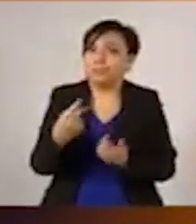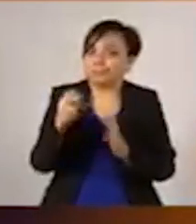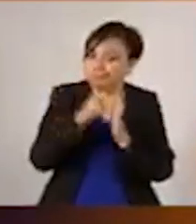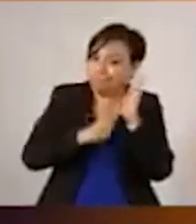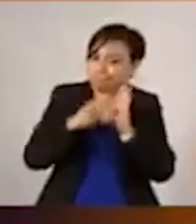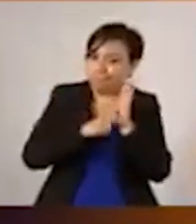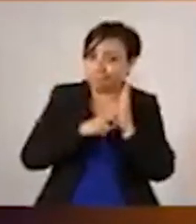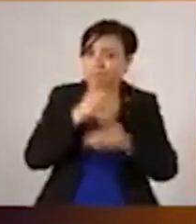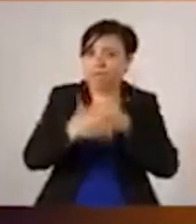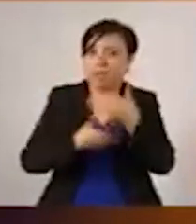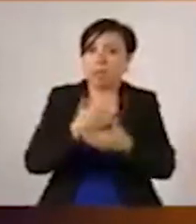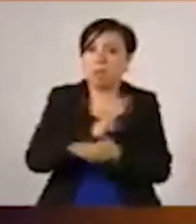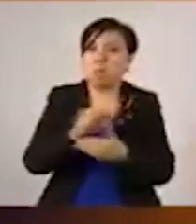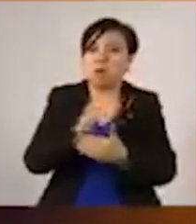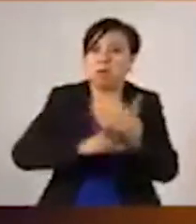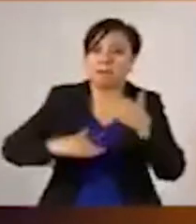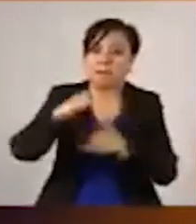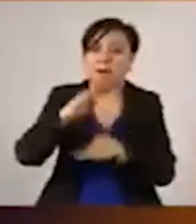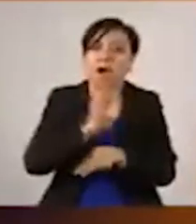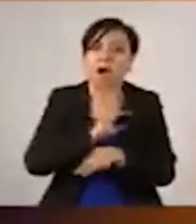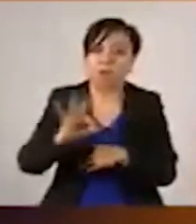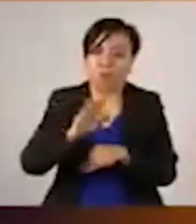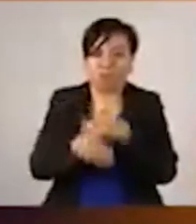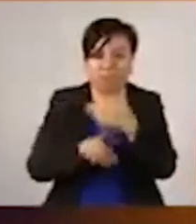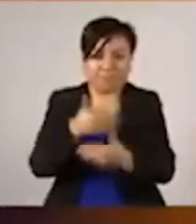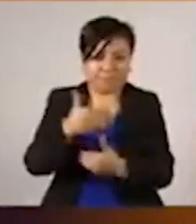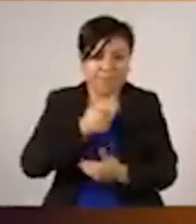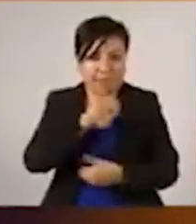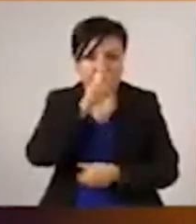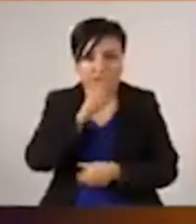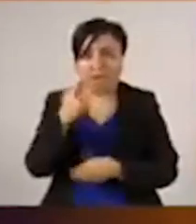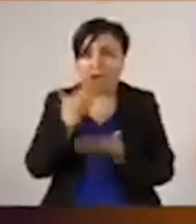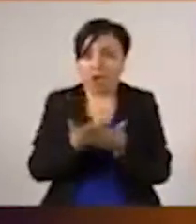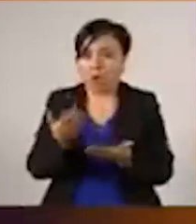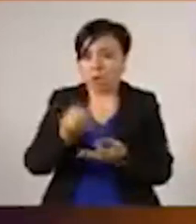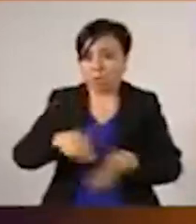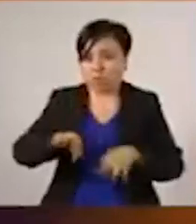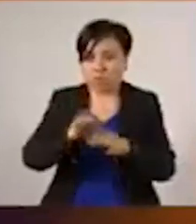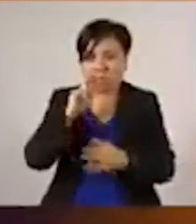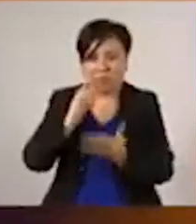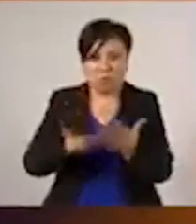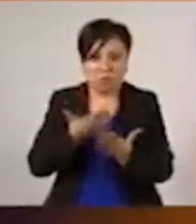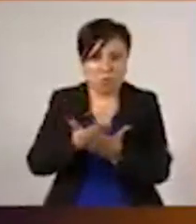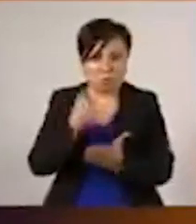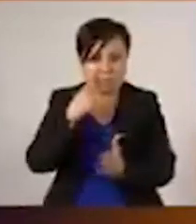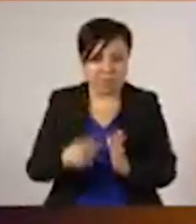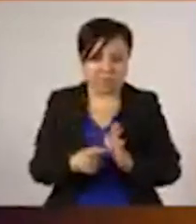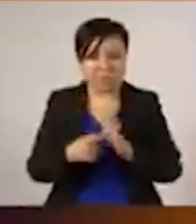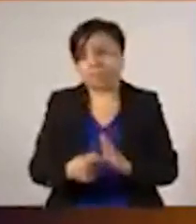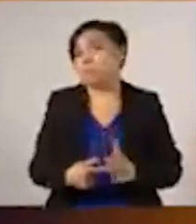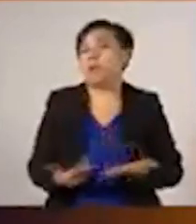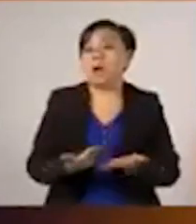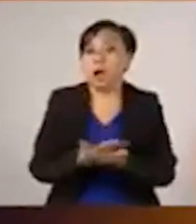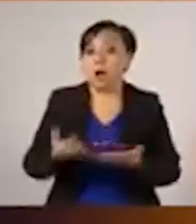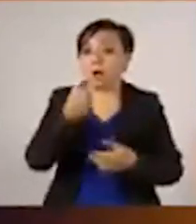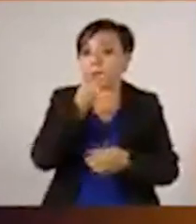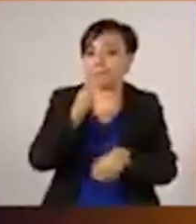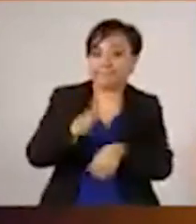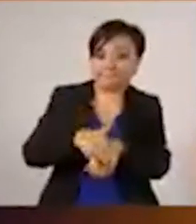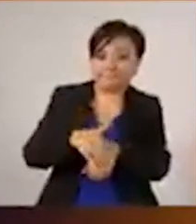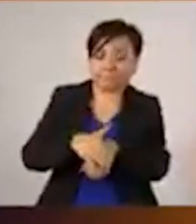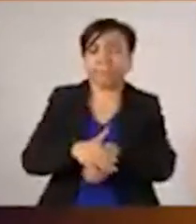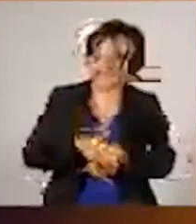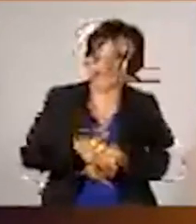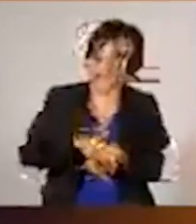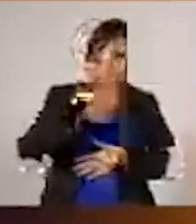no nada más en este momento. Creo que eso es importante que lo pongamos sobre la mesa. Y entonces recordemos que